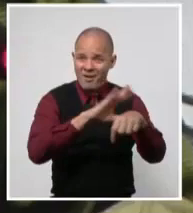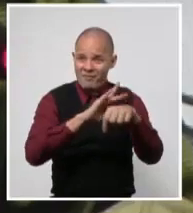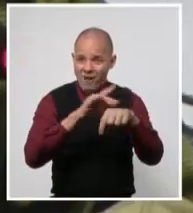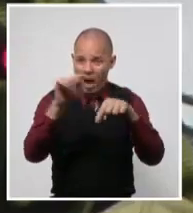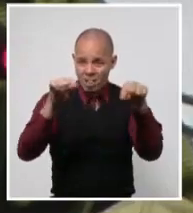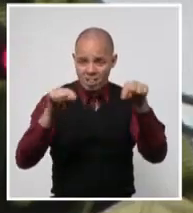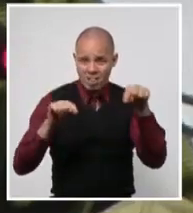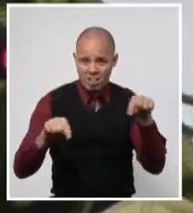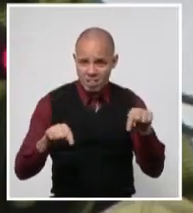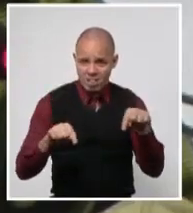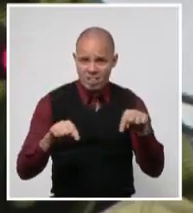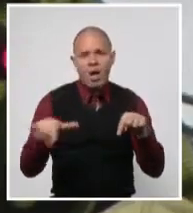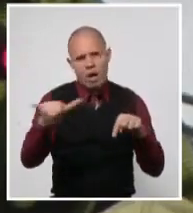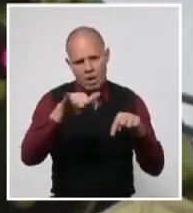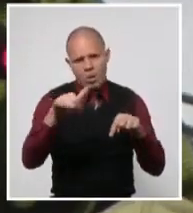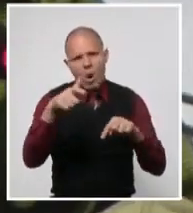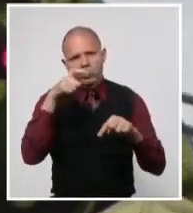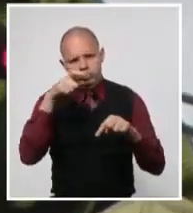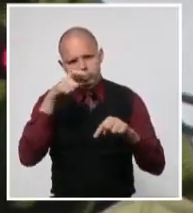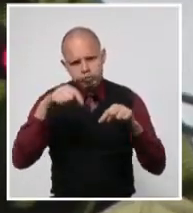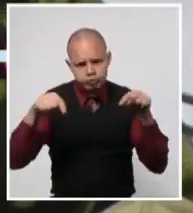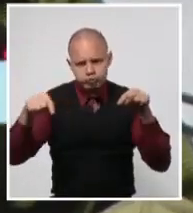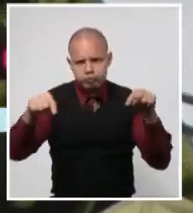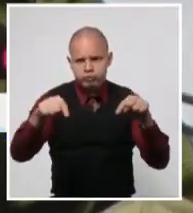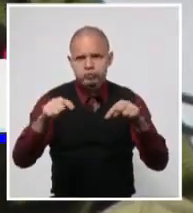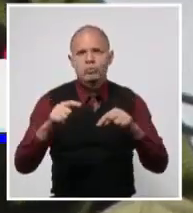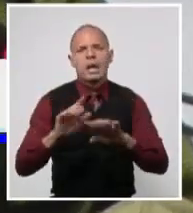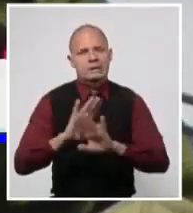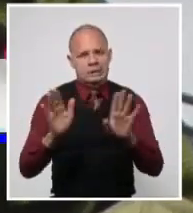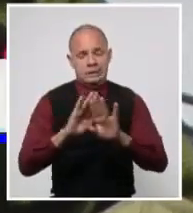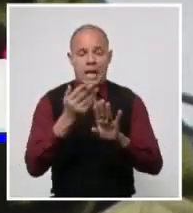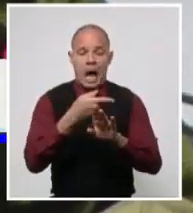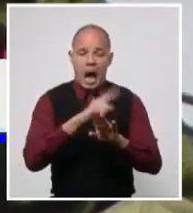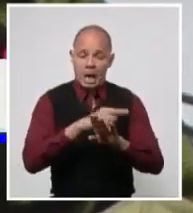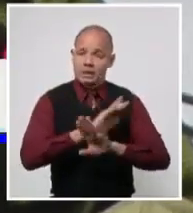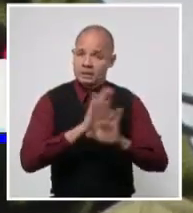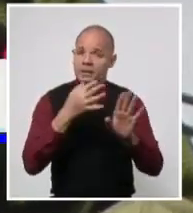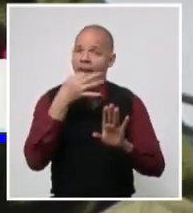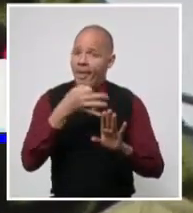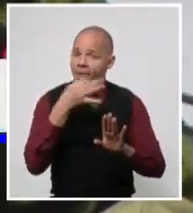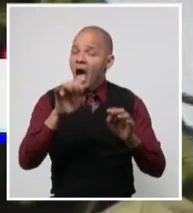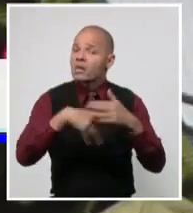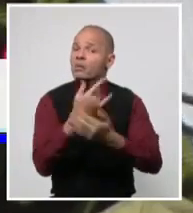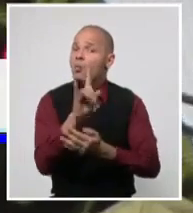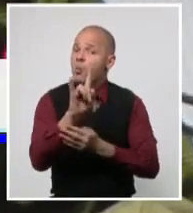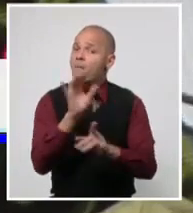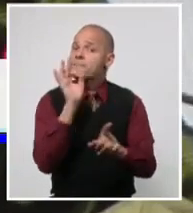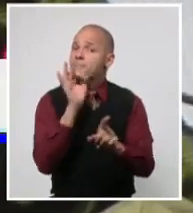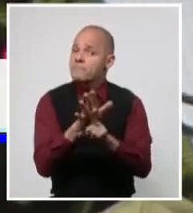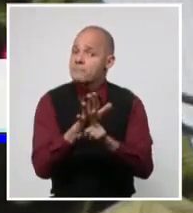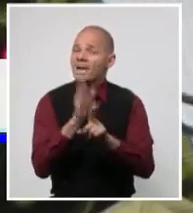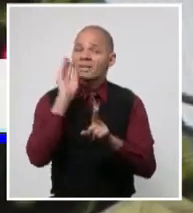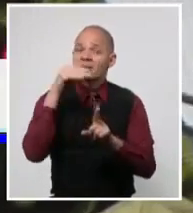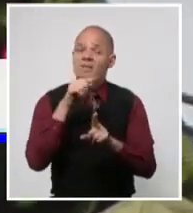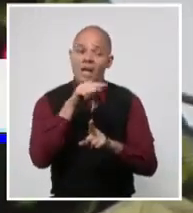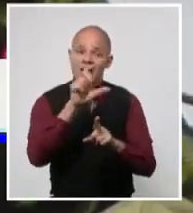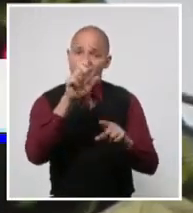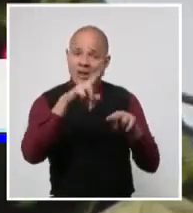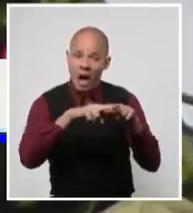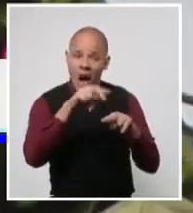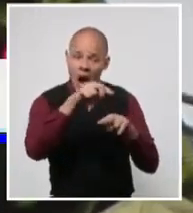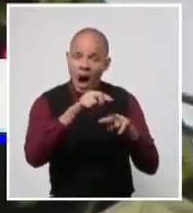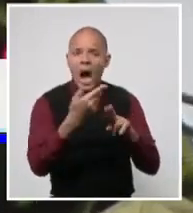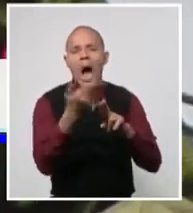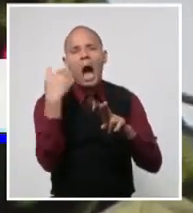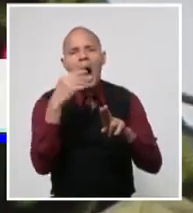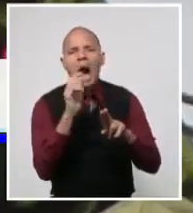Desde el día 9 ya la provincia ha estado trabajando con medidas de incremento en este foco, que era foco, ahora se convierte en un